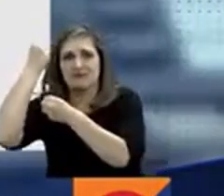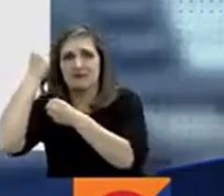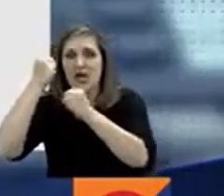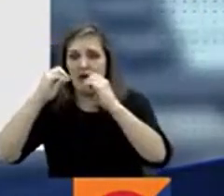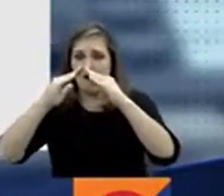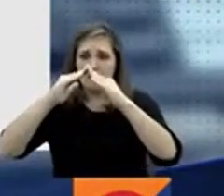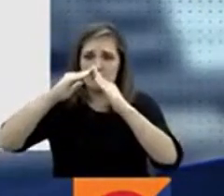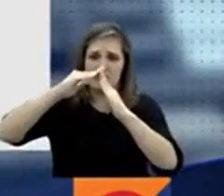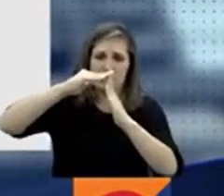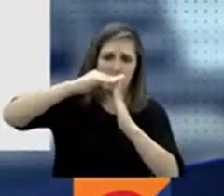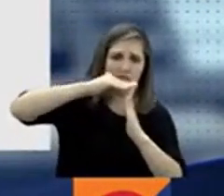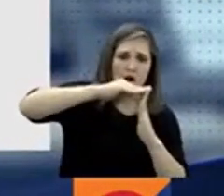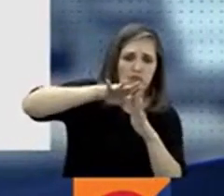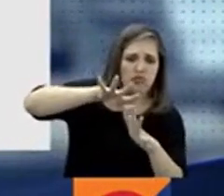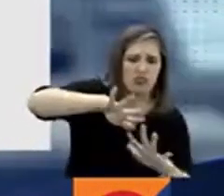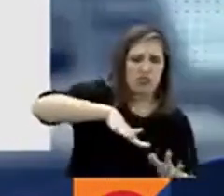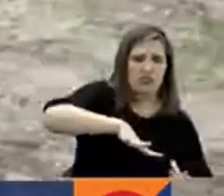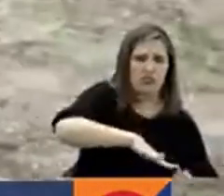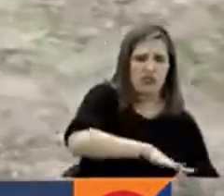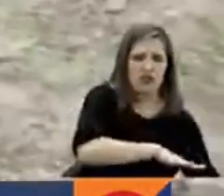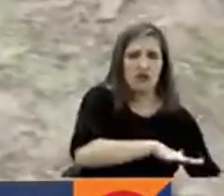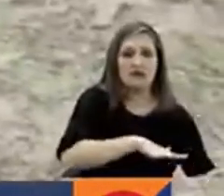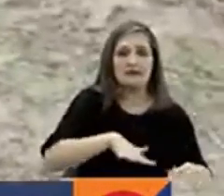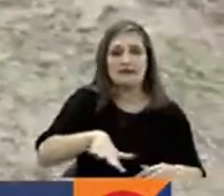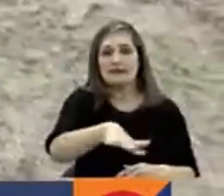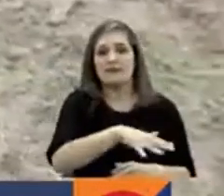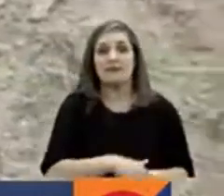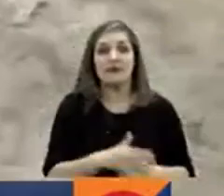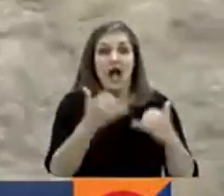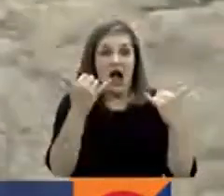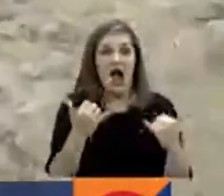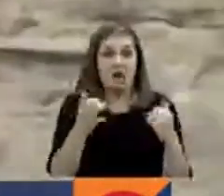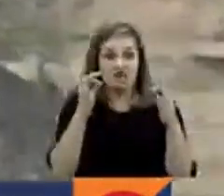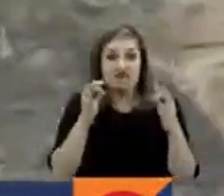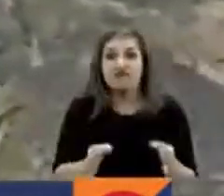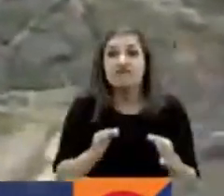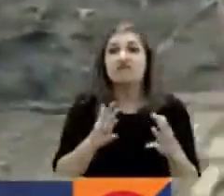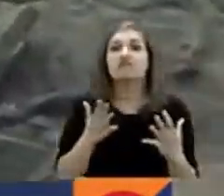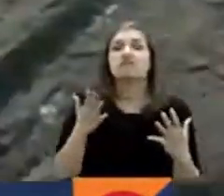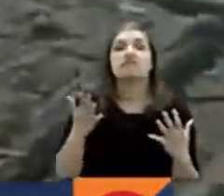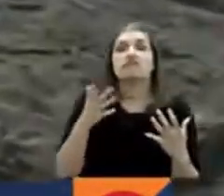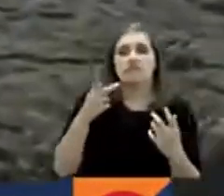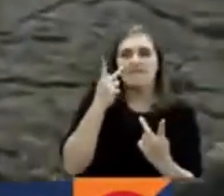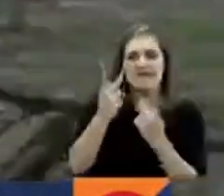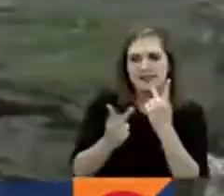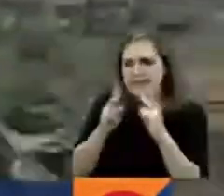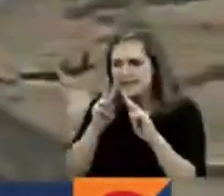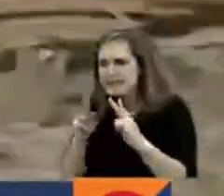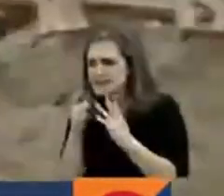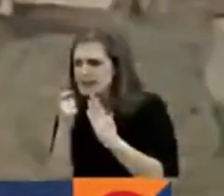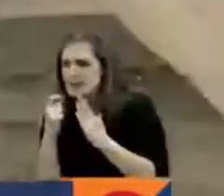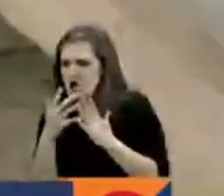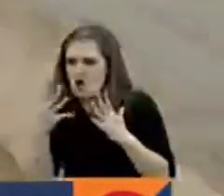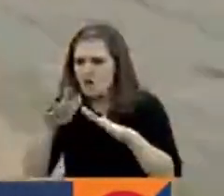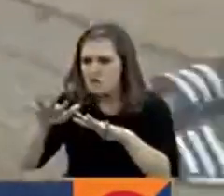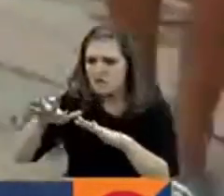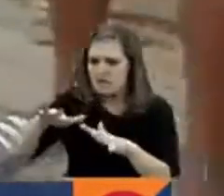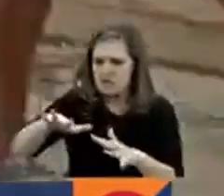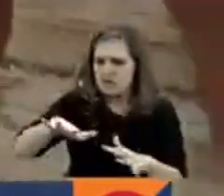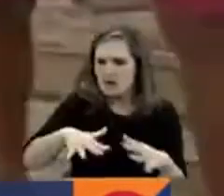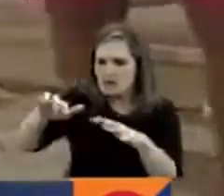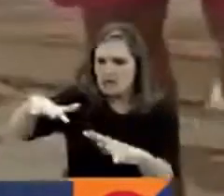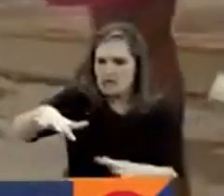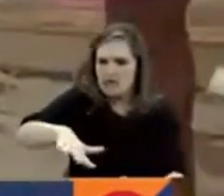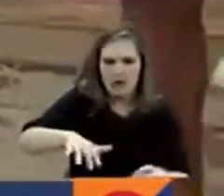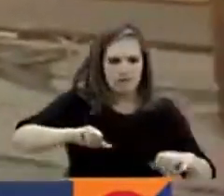parte del terreno de ese sector. En estos momentos se encuentran realizando visitas de verificación y cuantificando las